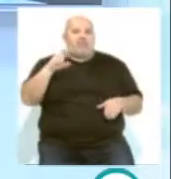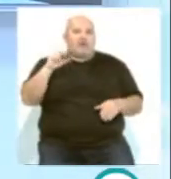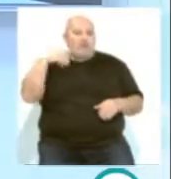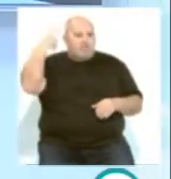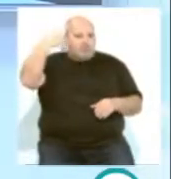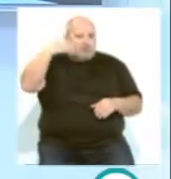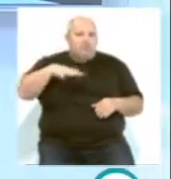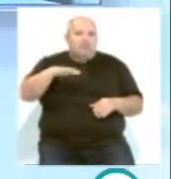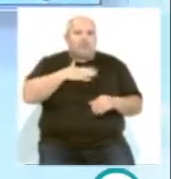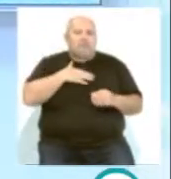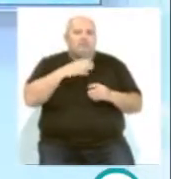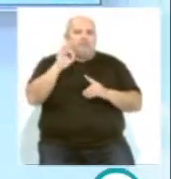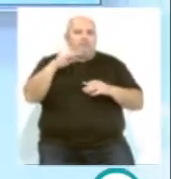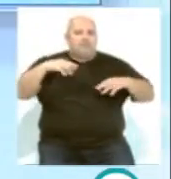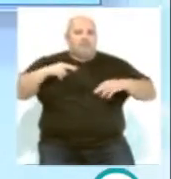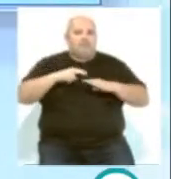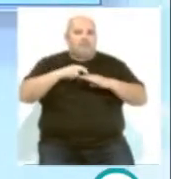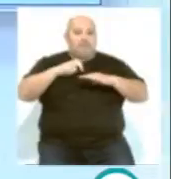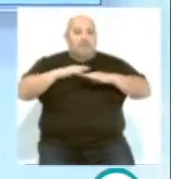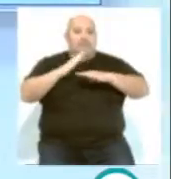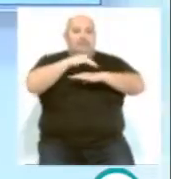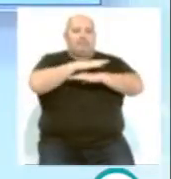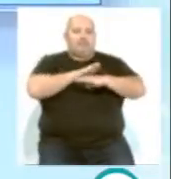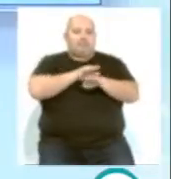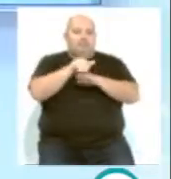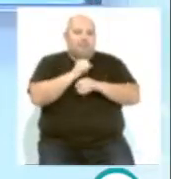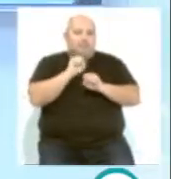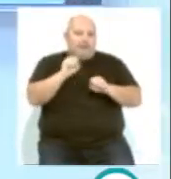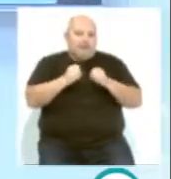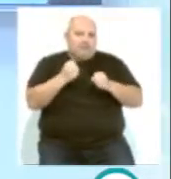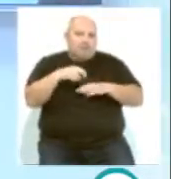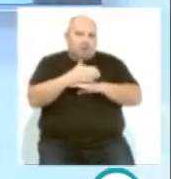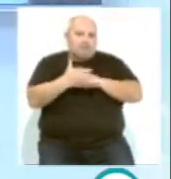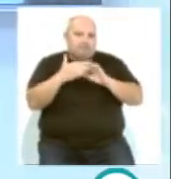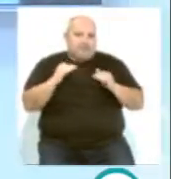Moro. Se instalarán pasos de peatones elevados y se colocarán badenes.